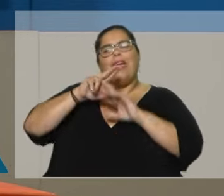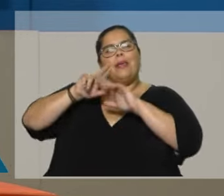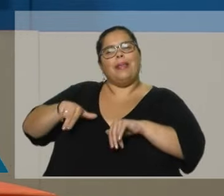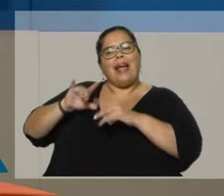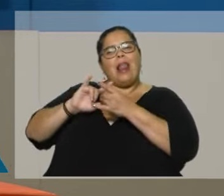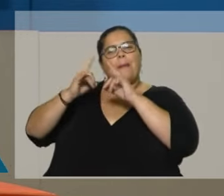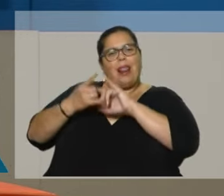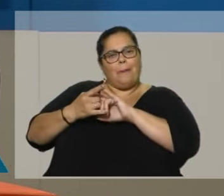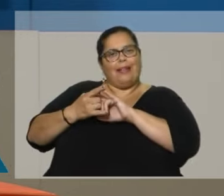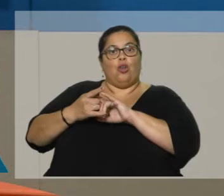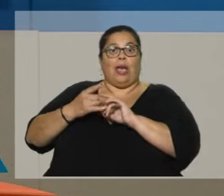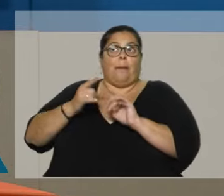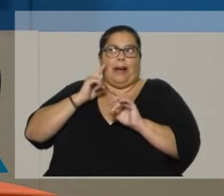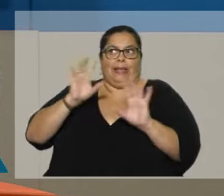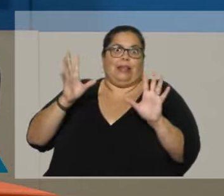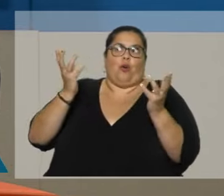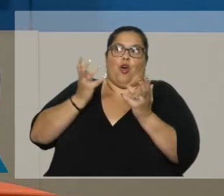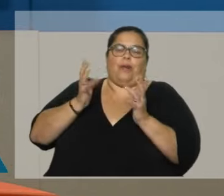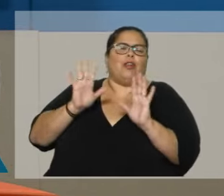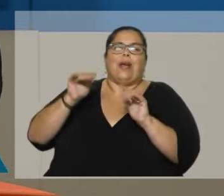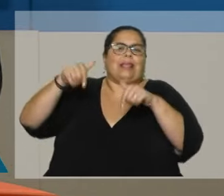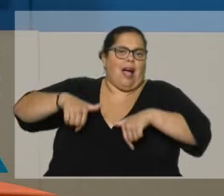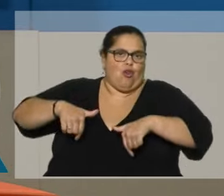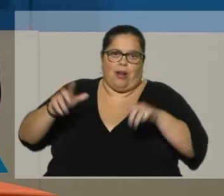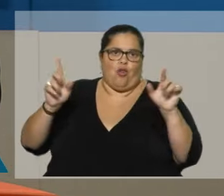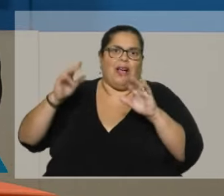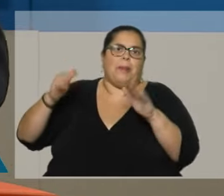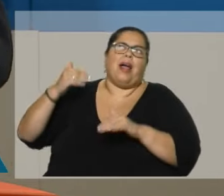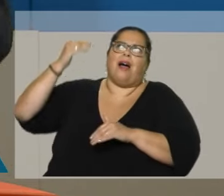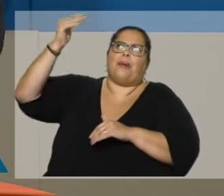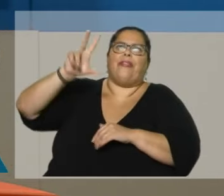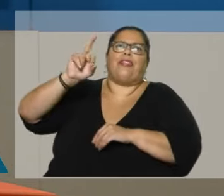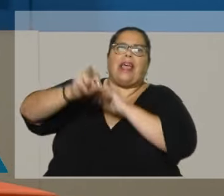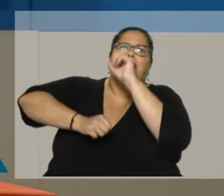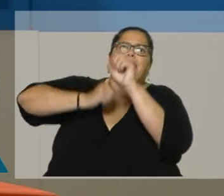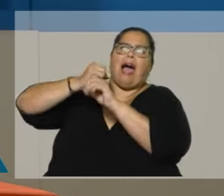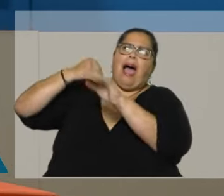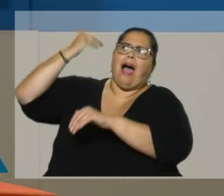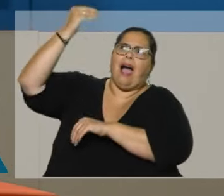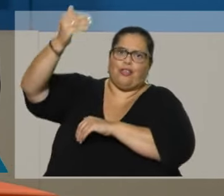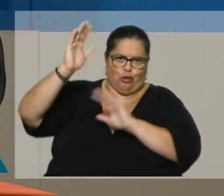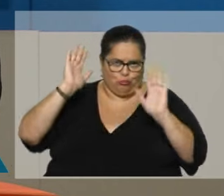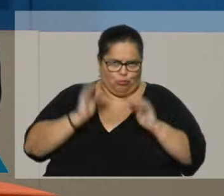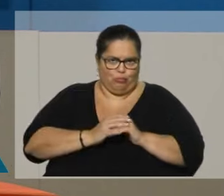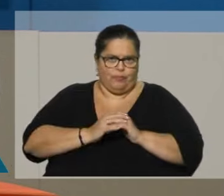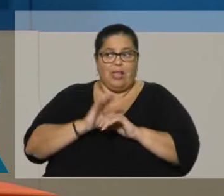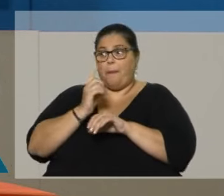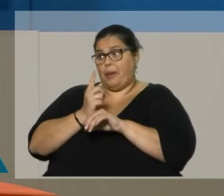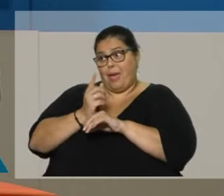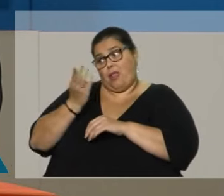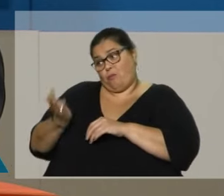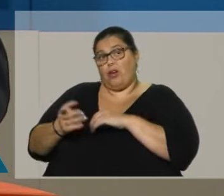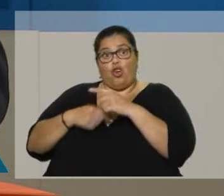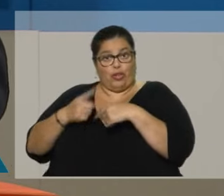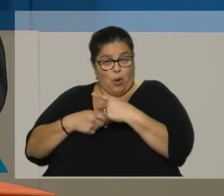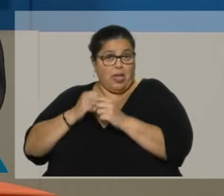sería a largo plazo. Estoy hablando de 30 años. En una primera instancia, los legisladores seguirían con su función, con un sueldo mucho más bajo que